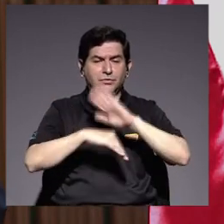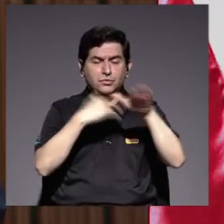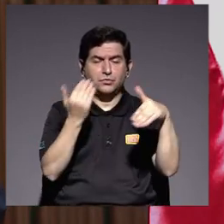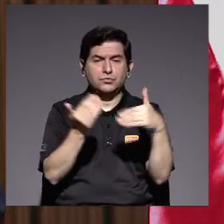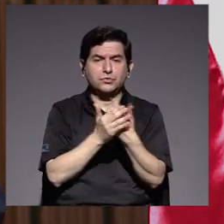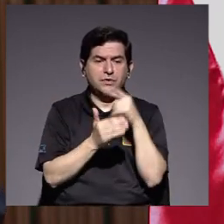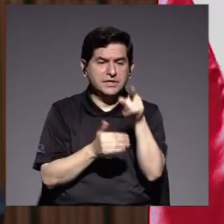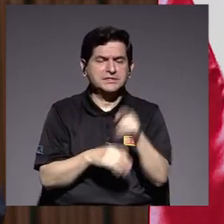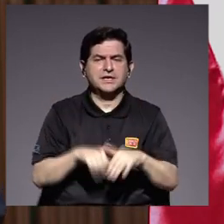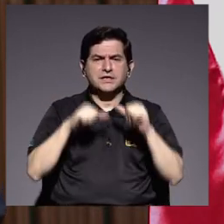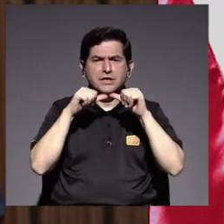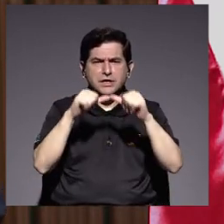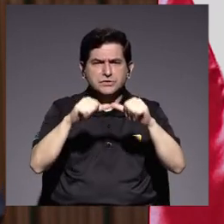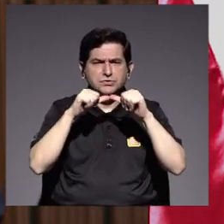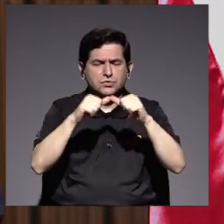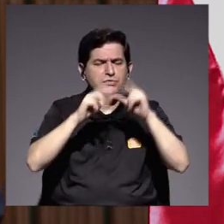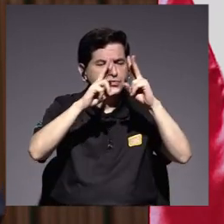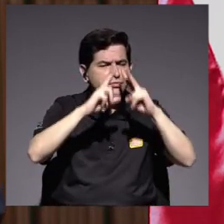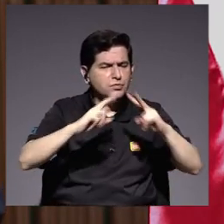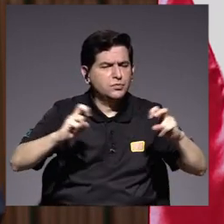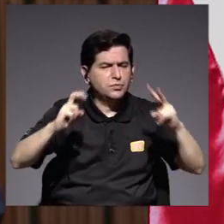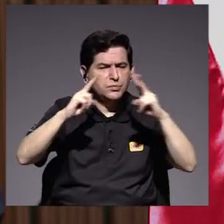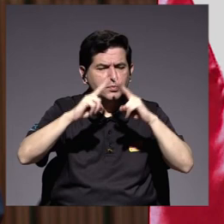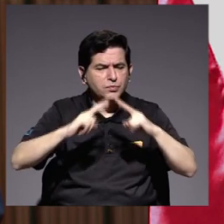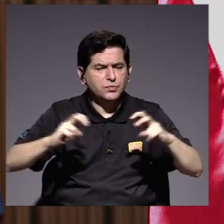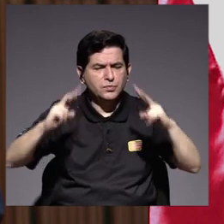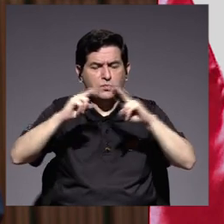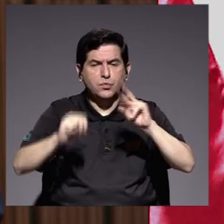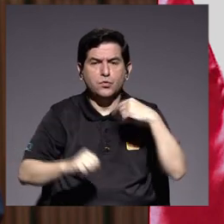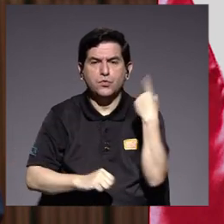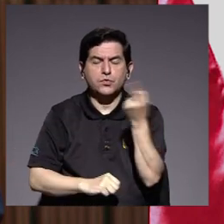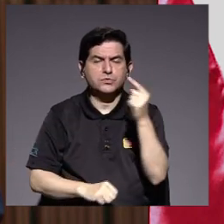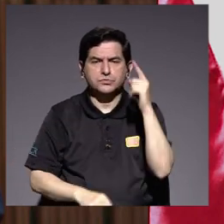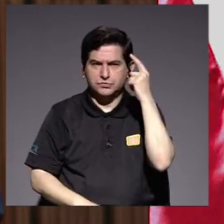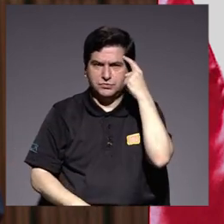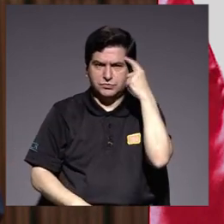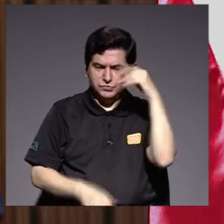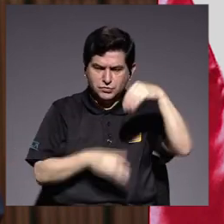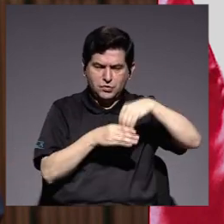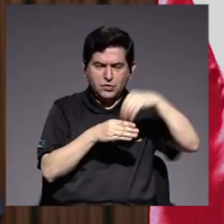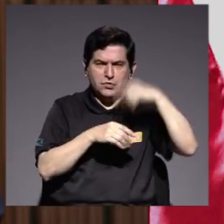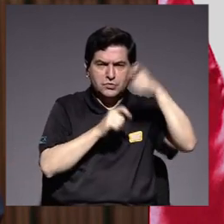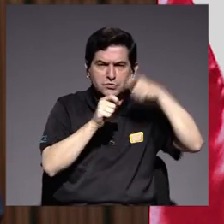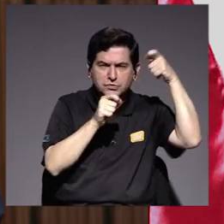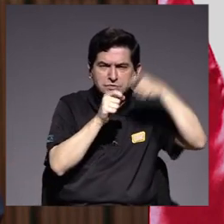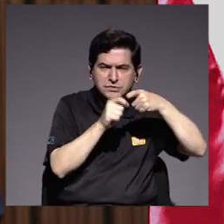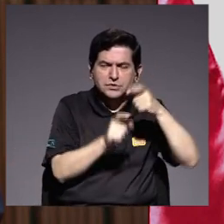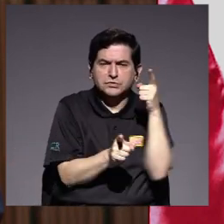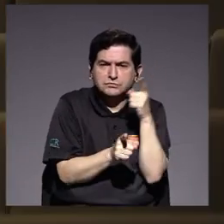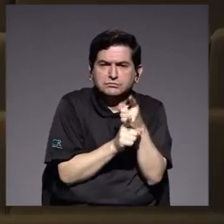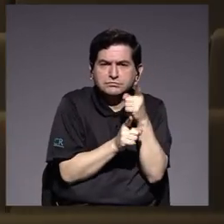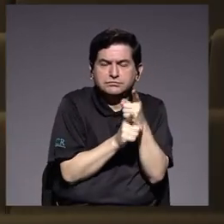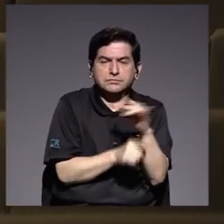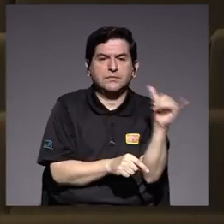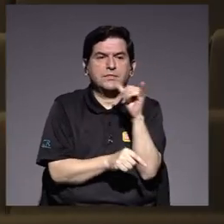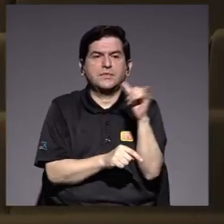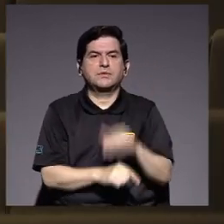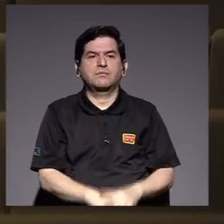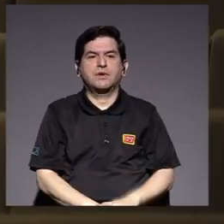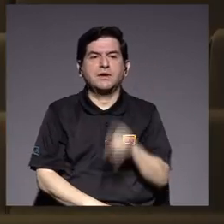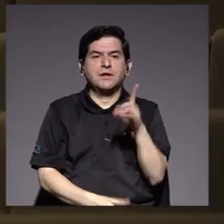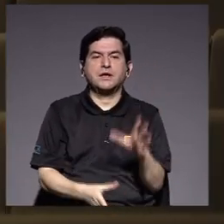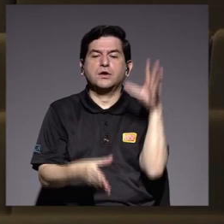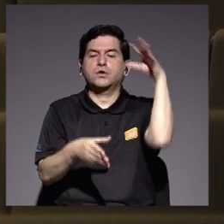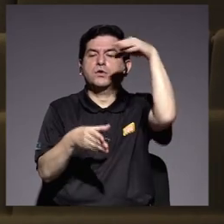ellas pasan por un permanente periodo de revisión, puesto que no sólo deben contemplar contenidos precisos y adecuados, sino que además deben